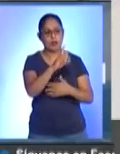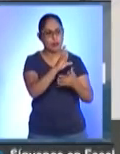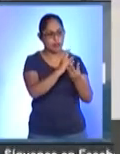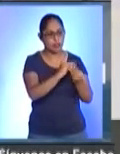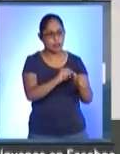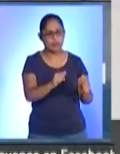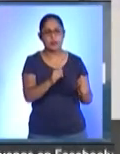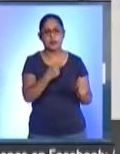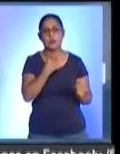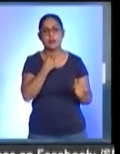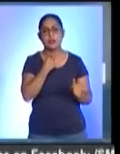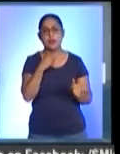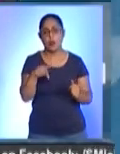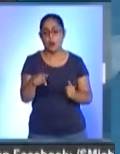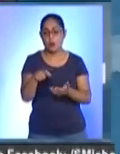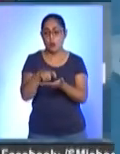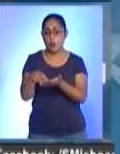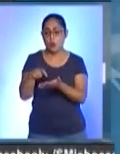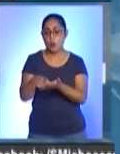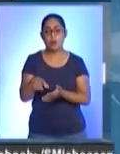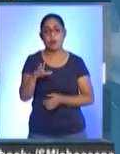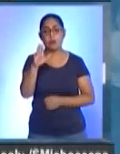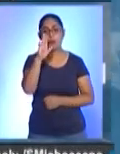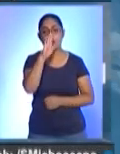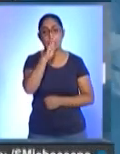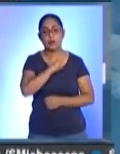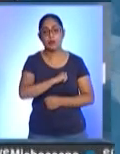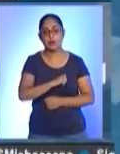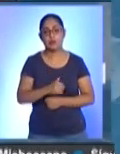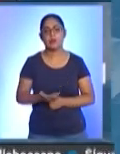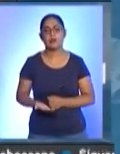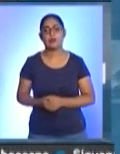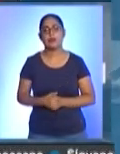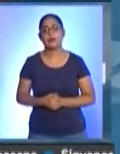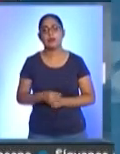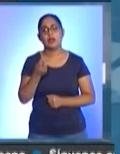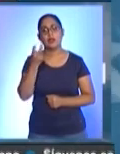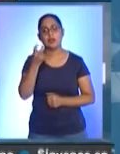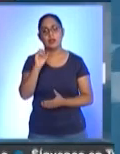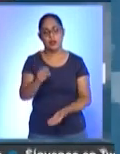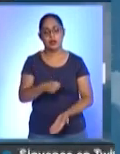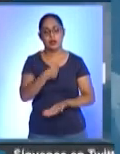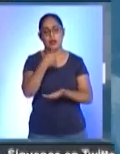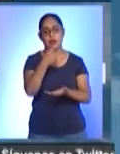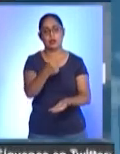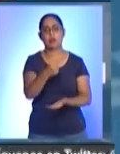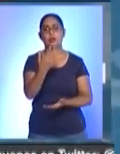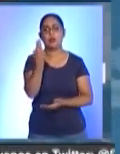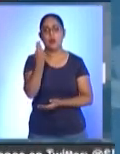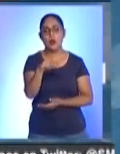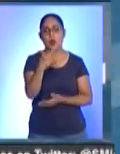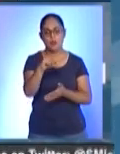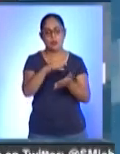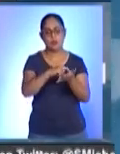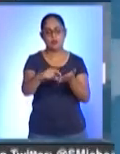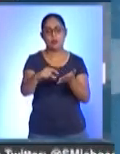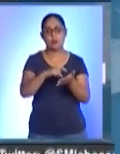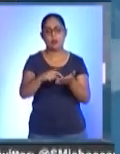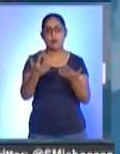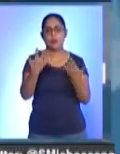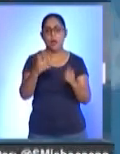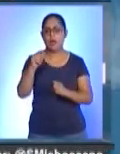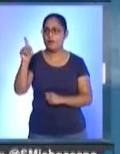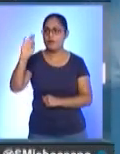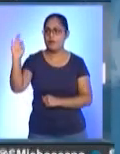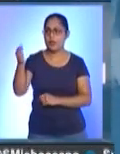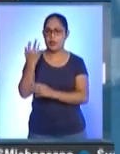tampoco puede adquirirlos. El recurso, bueno, obviamente está ya destinado y etiquetado desde la Federación para